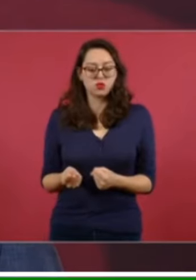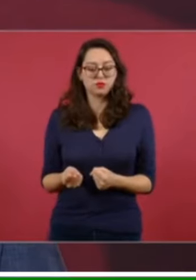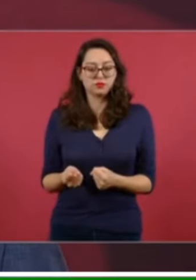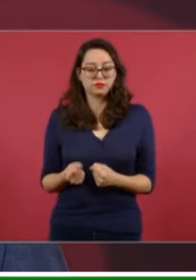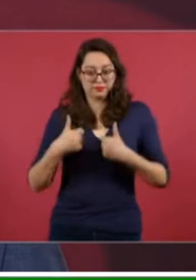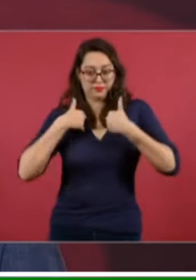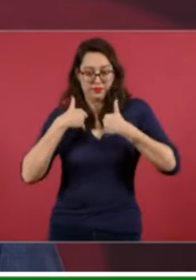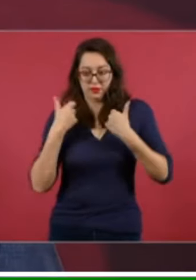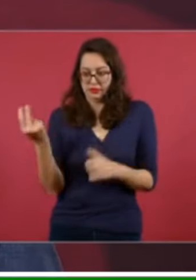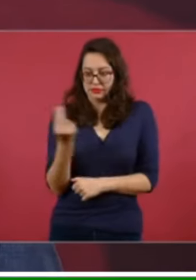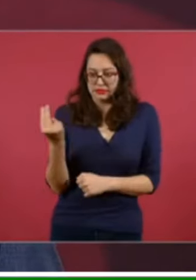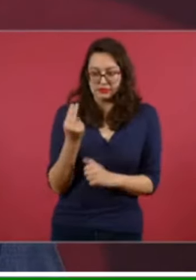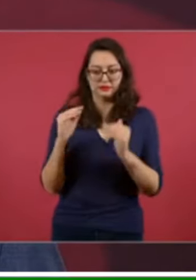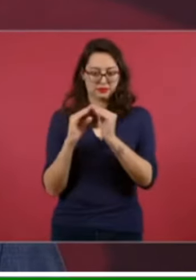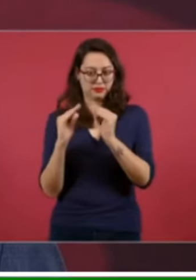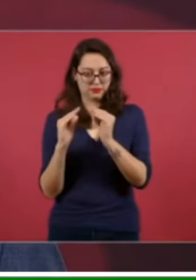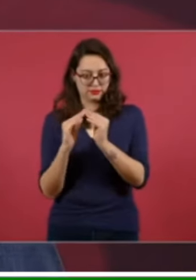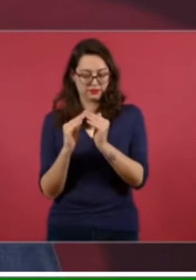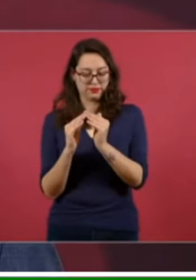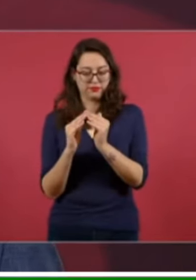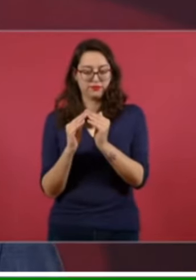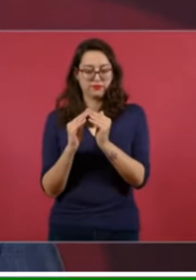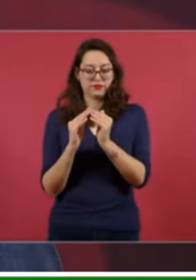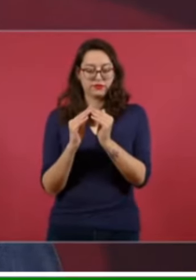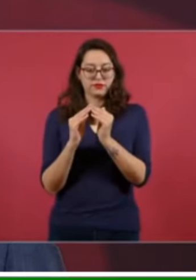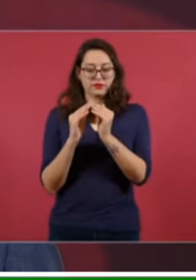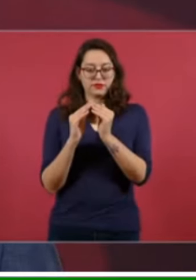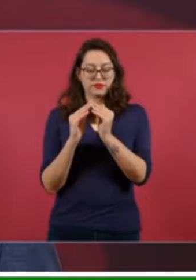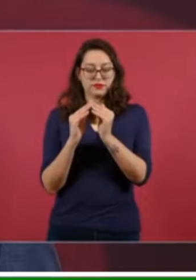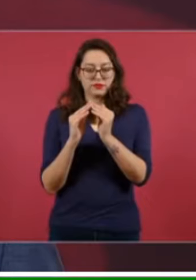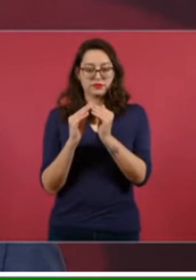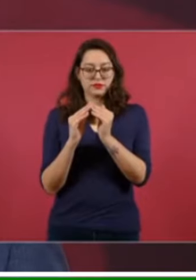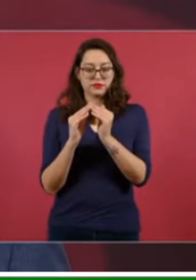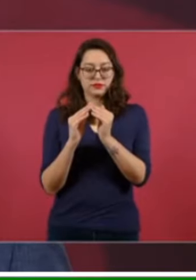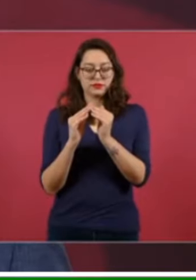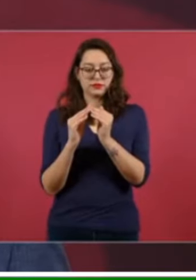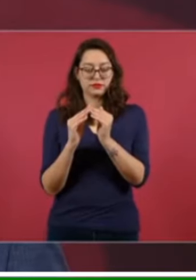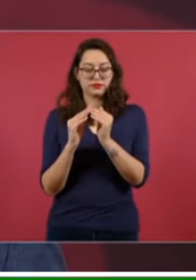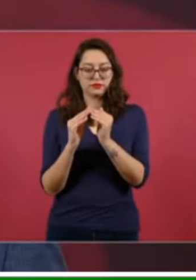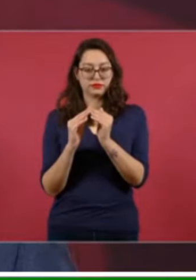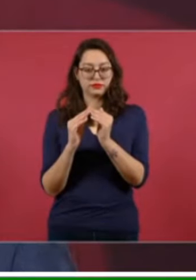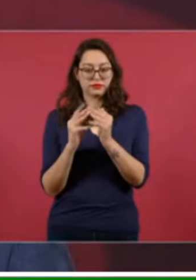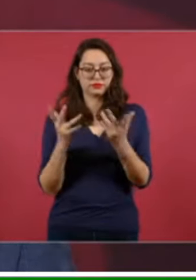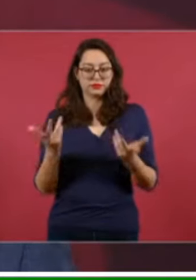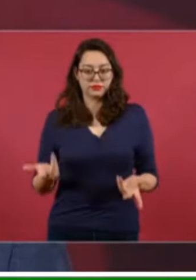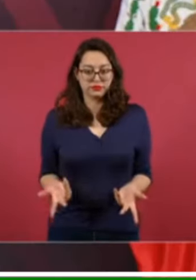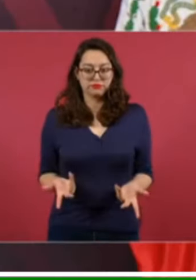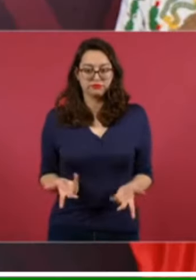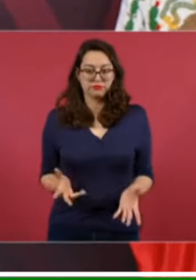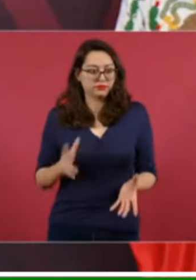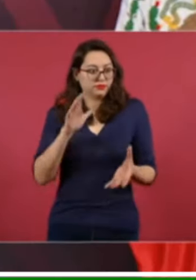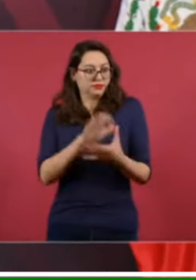que se casan y